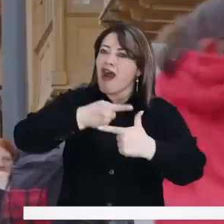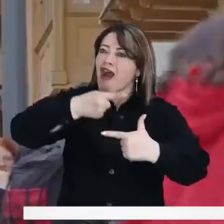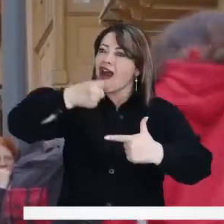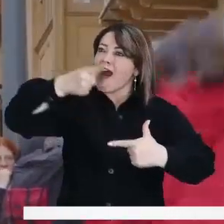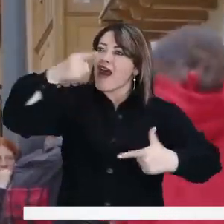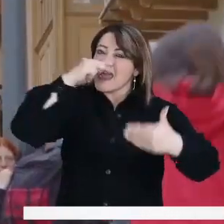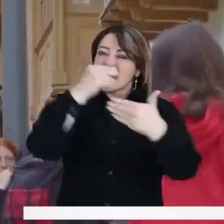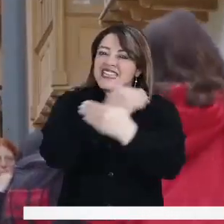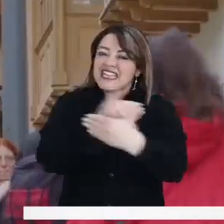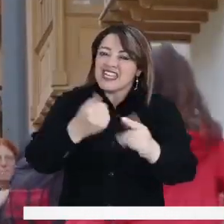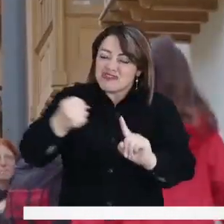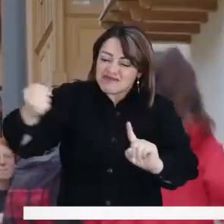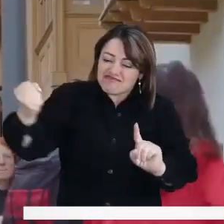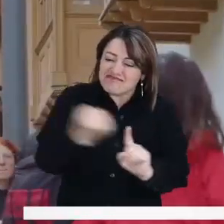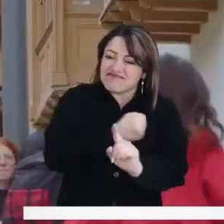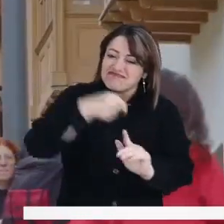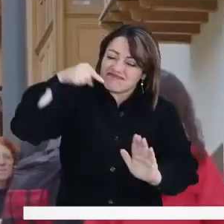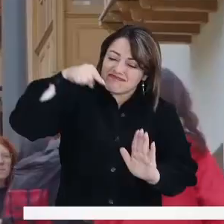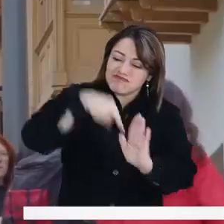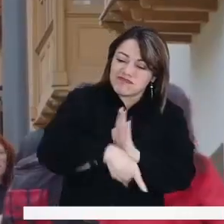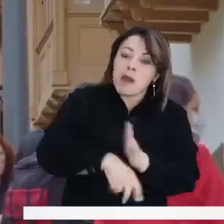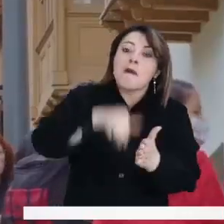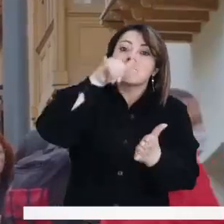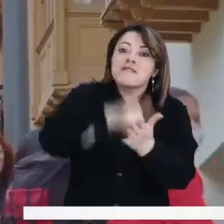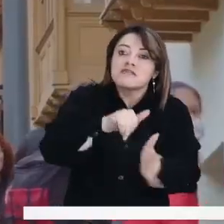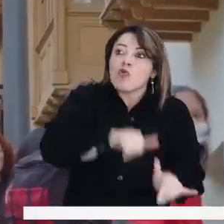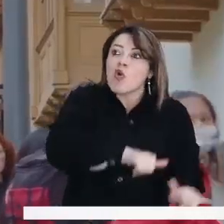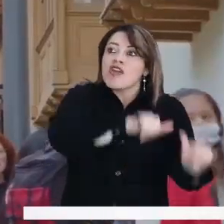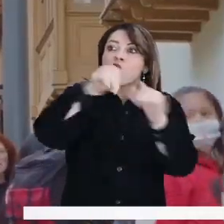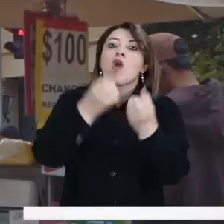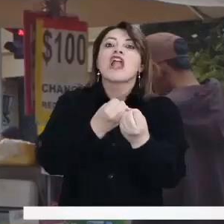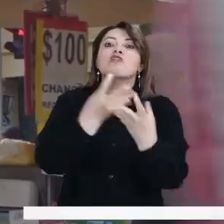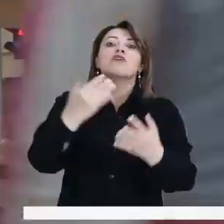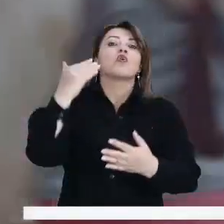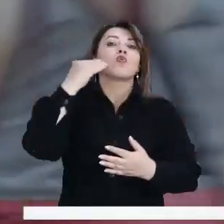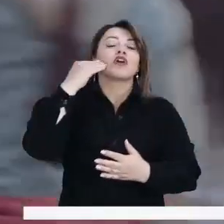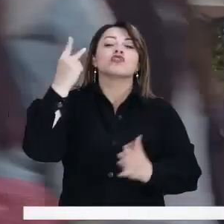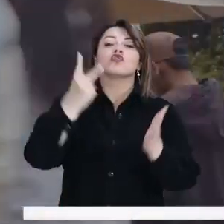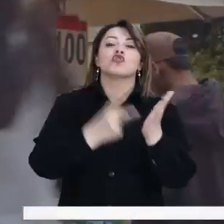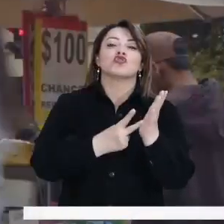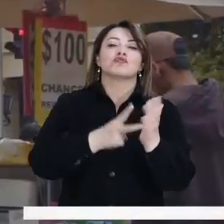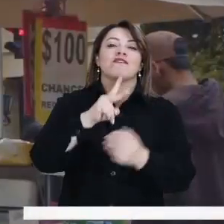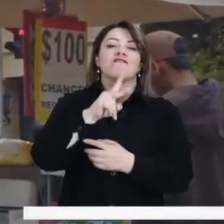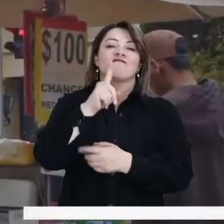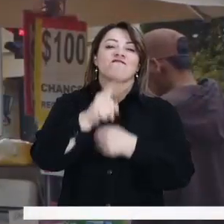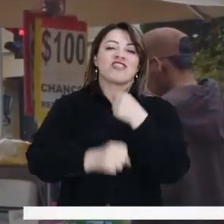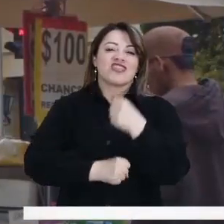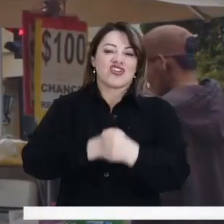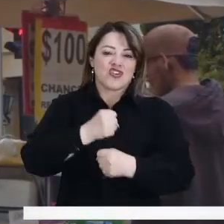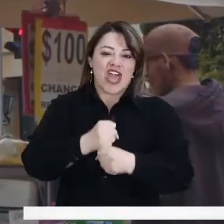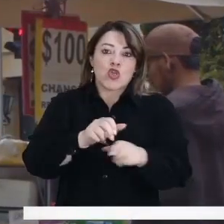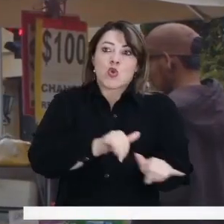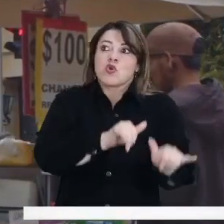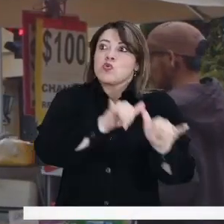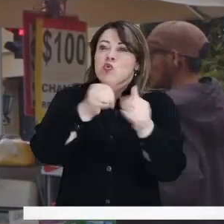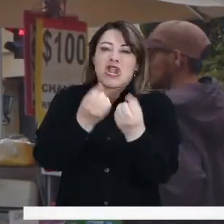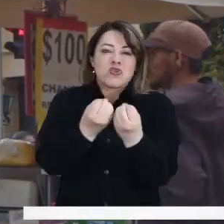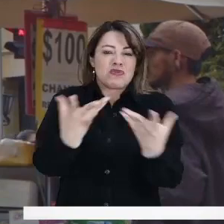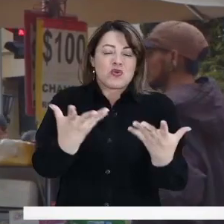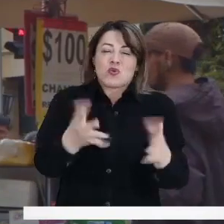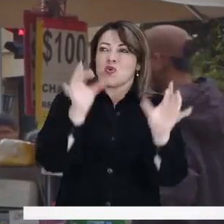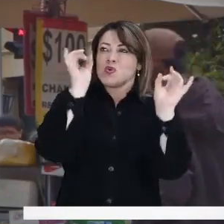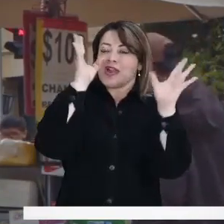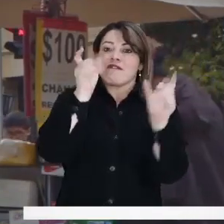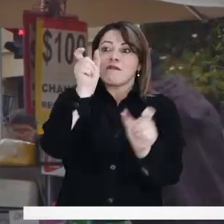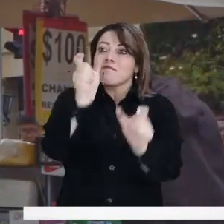menores de edad víctimas de homicidio igualaba el número de casos que se presentaron durante el 2021. Asimismo, el